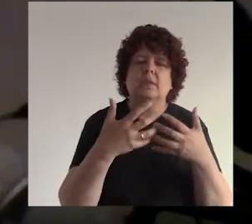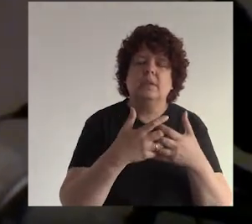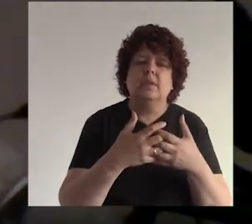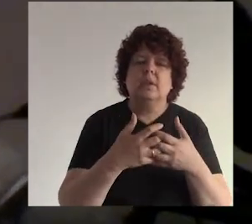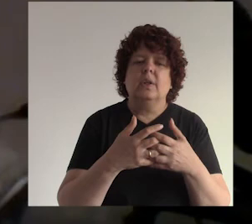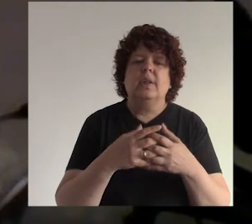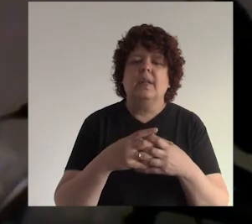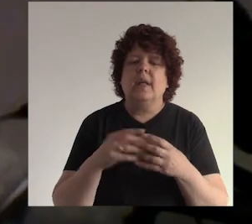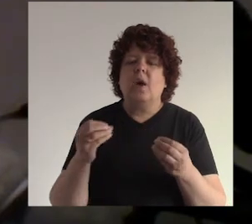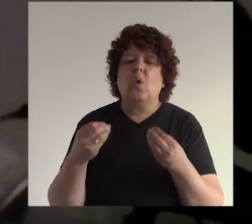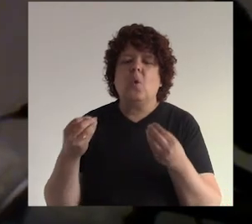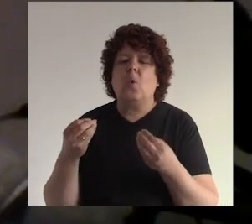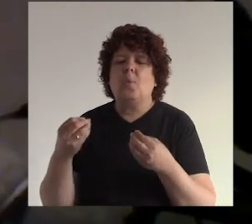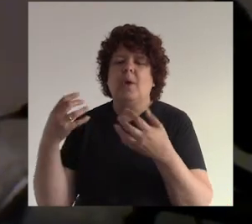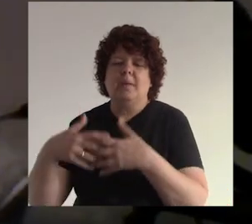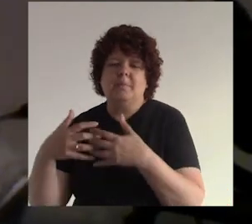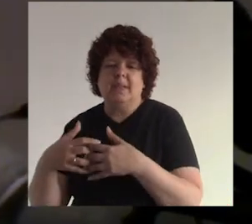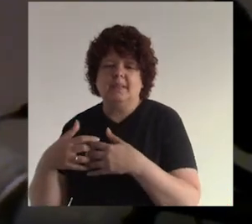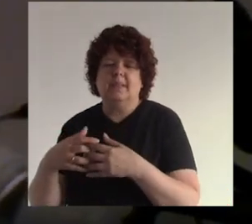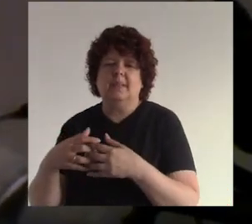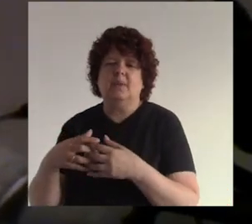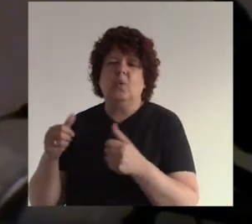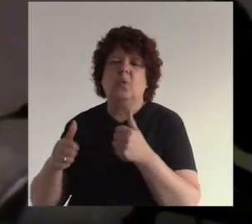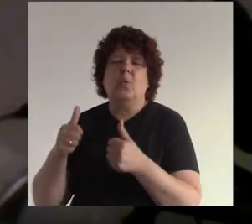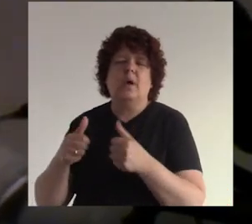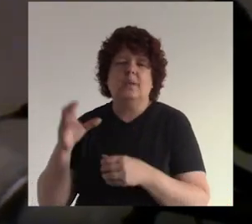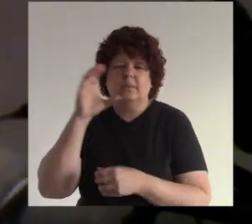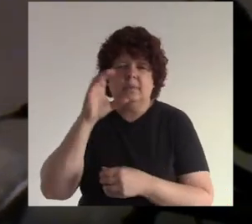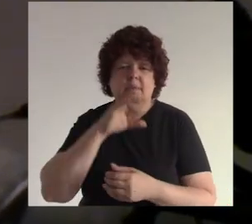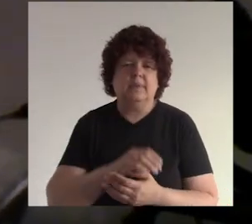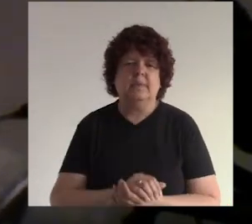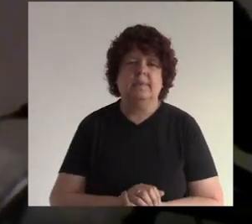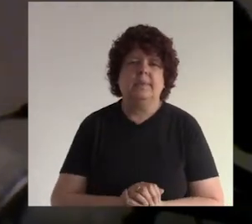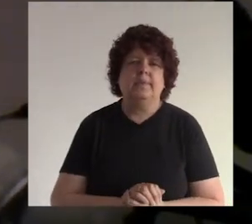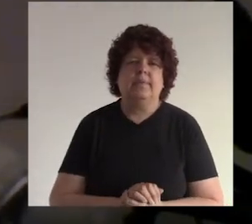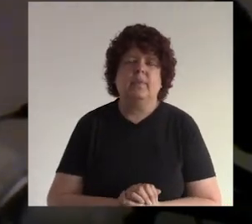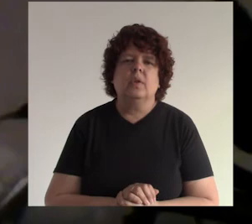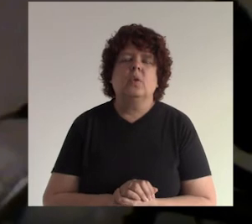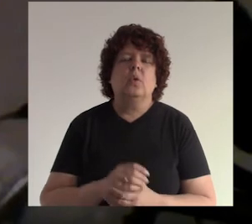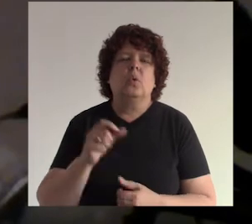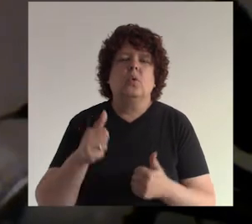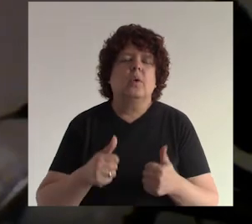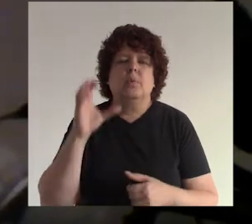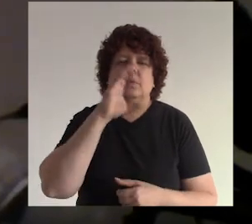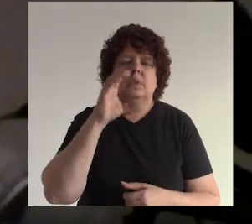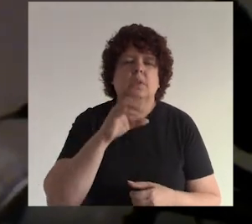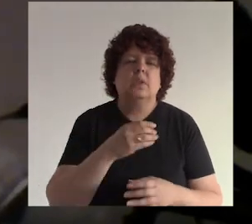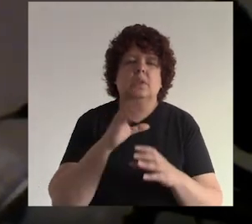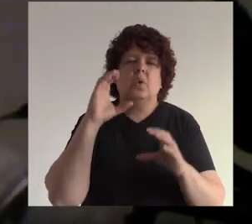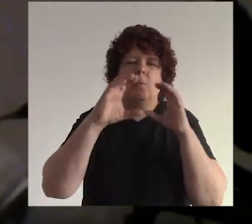el espíritu del emprendimiento del negocio ¿no? lo que busca lo que busca es comunicar con el